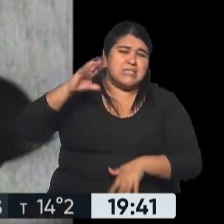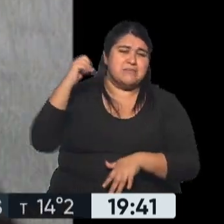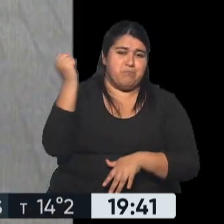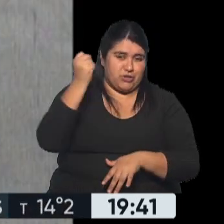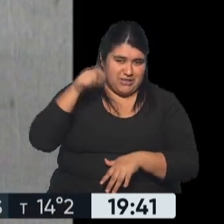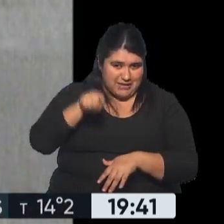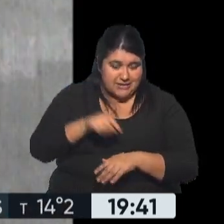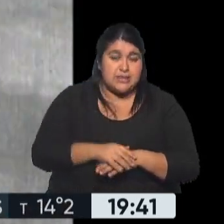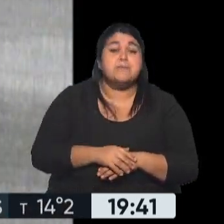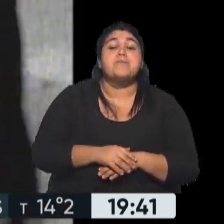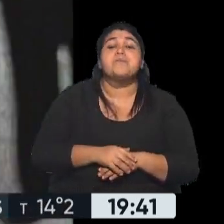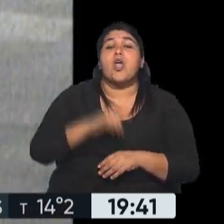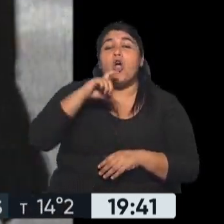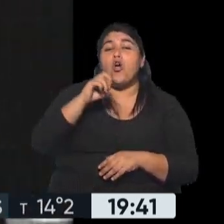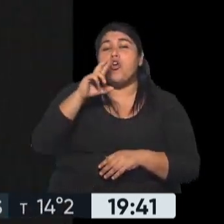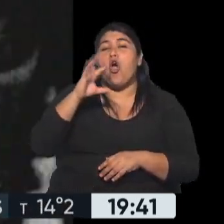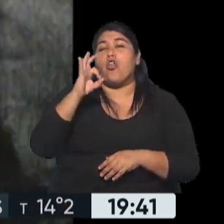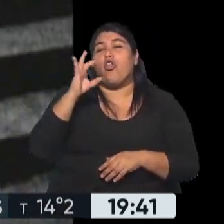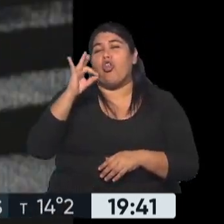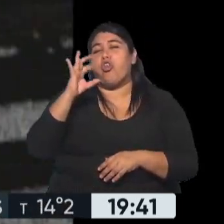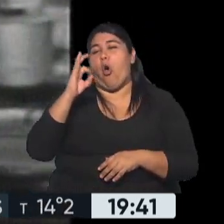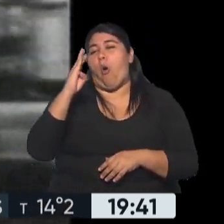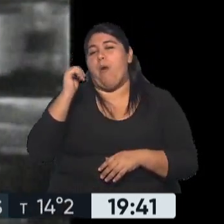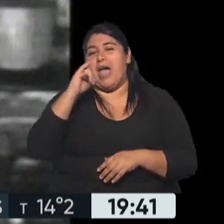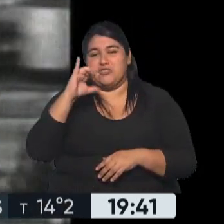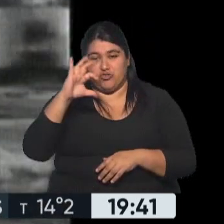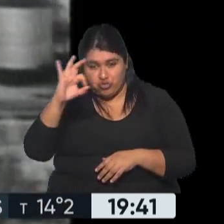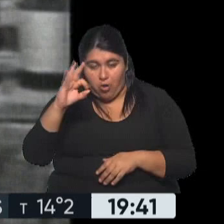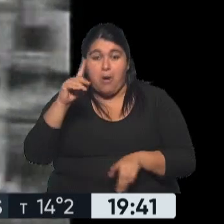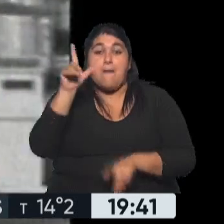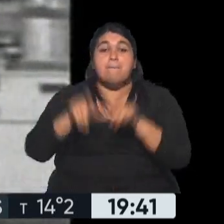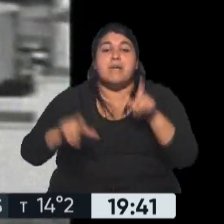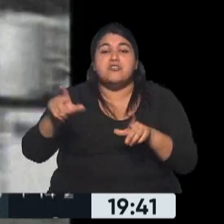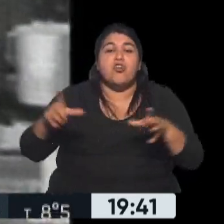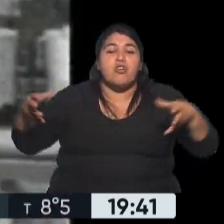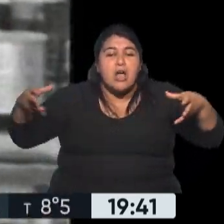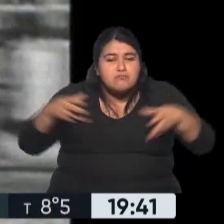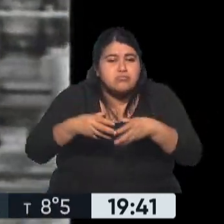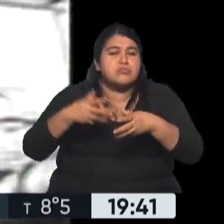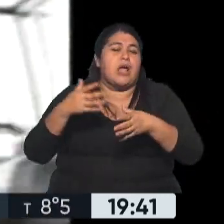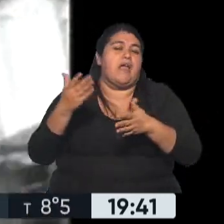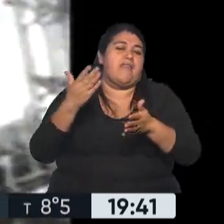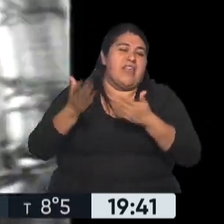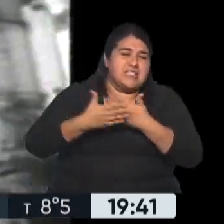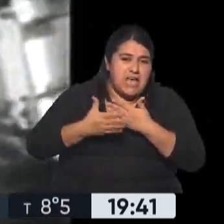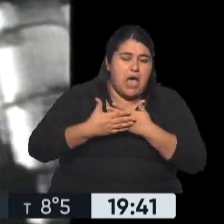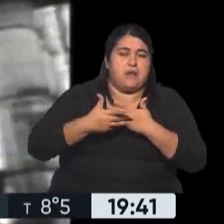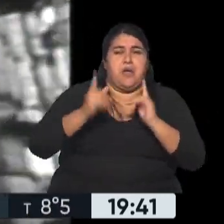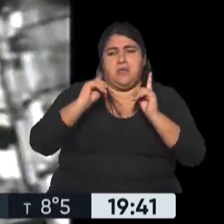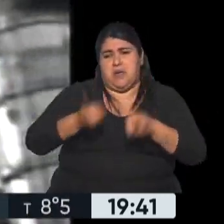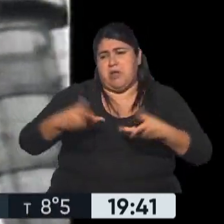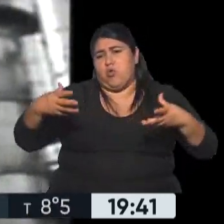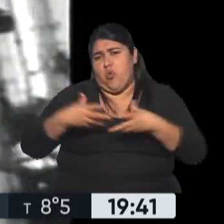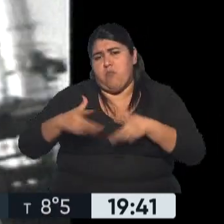Hablamos, como les decía, del Cordobazo, una movilización de trabajadores identificados con proclamas de izquierda y acompañados por sectores del